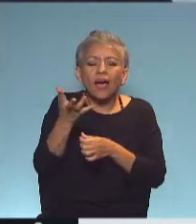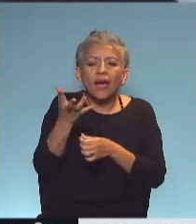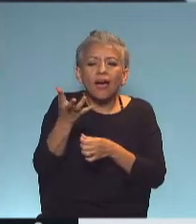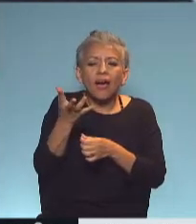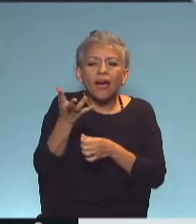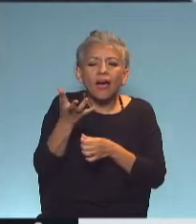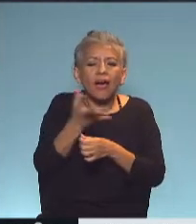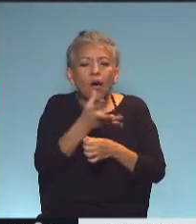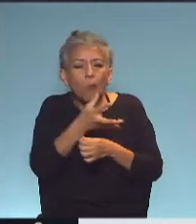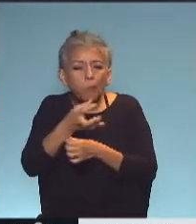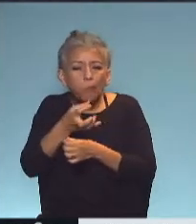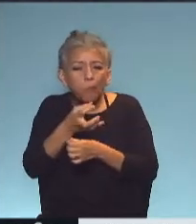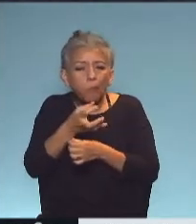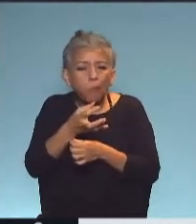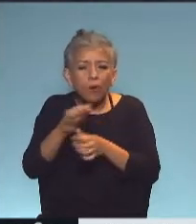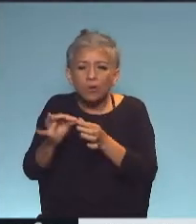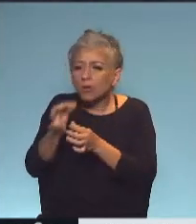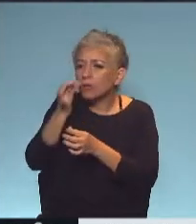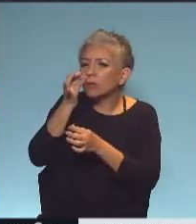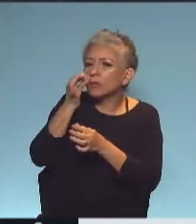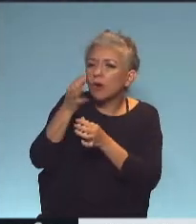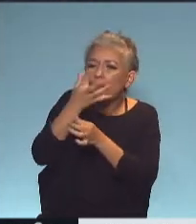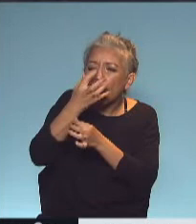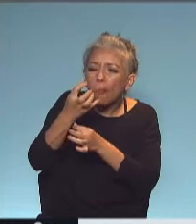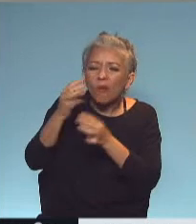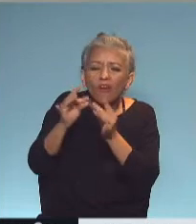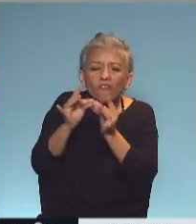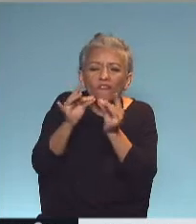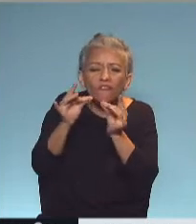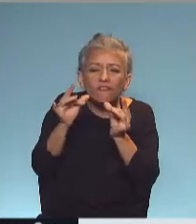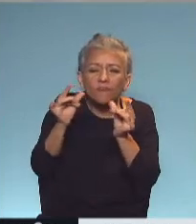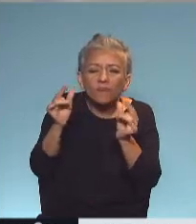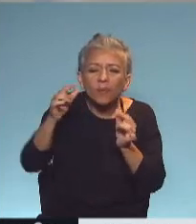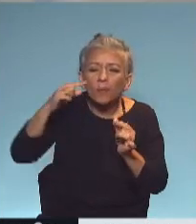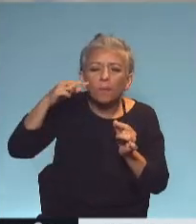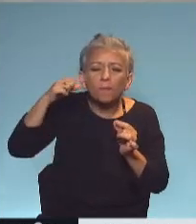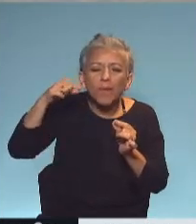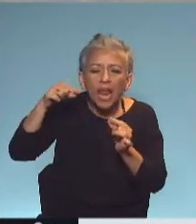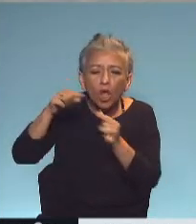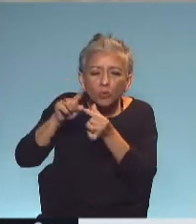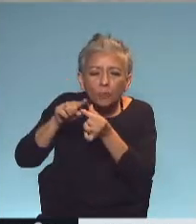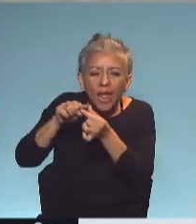filamentos o característicos pelitos que tienen estos hisopos.